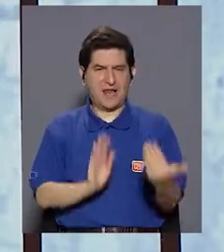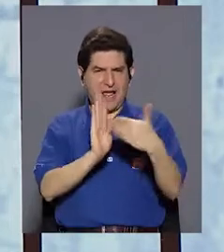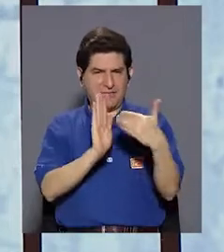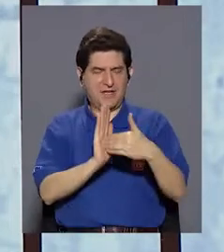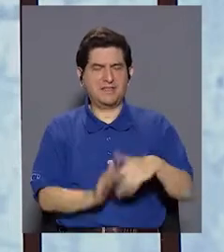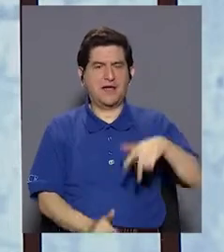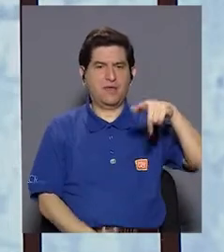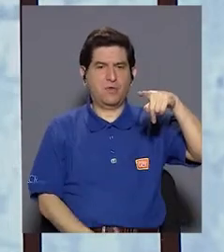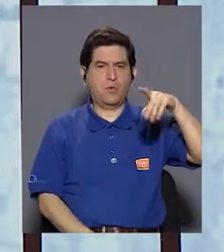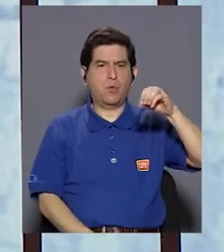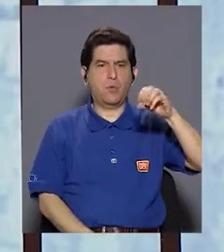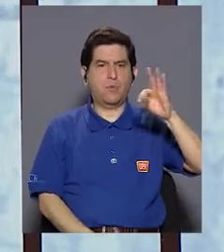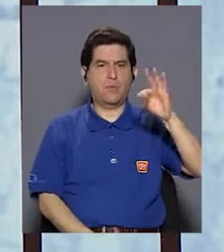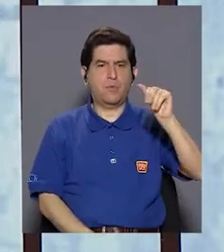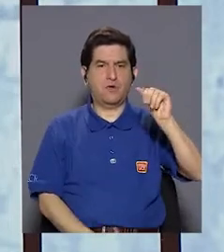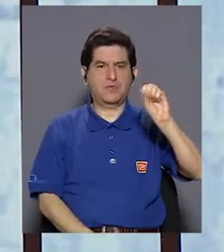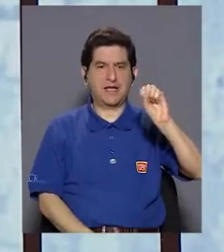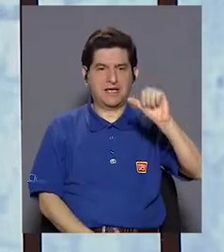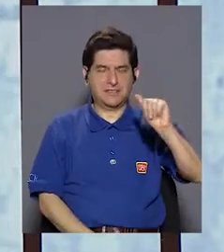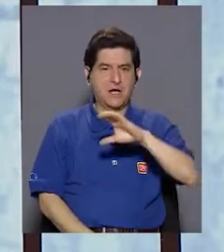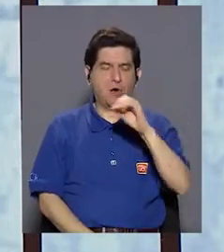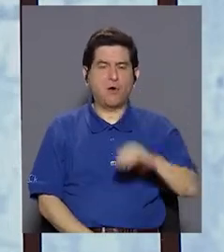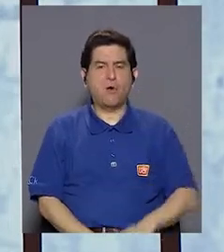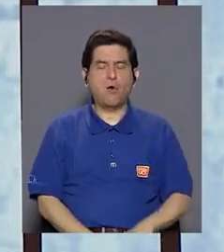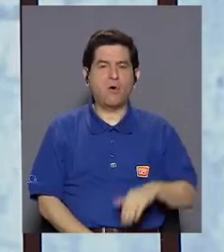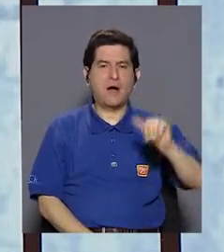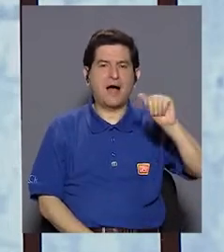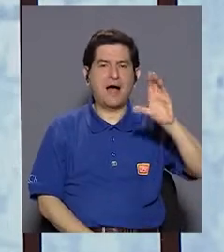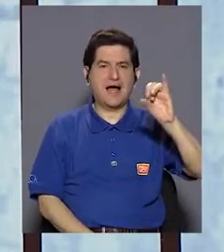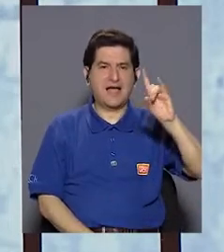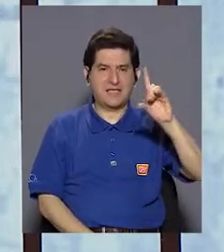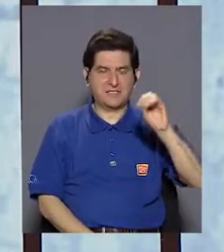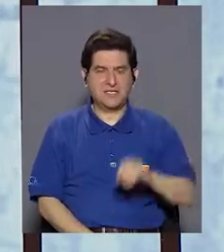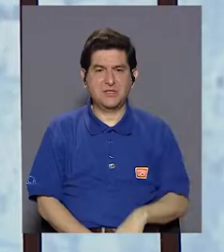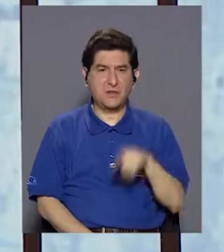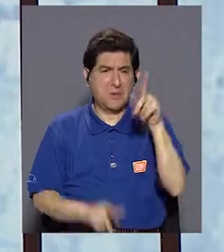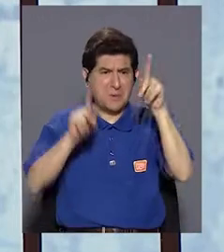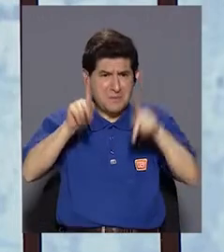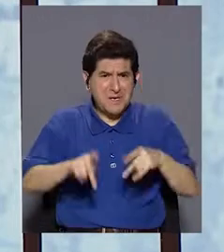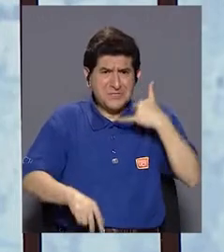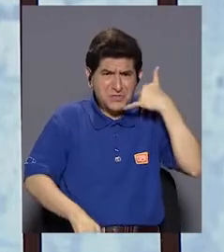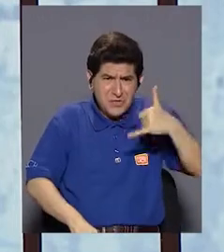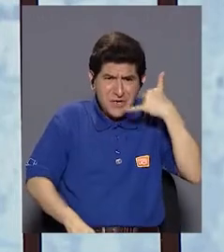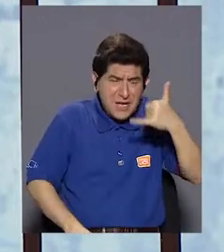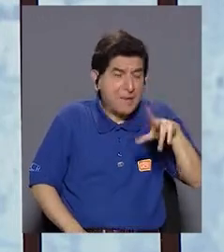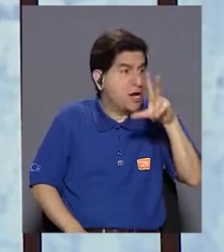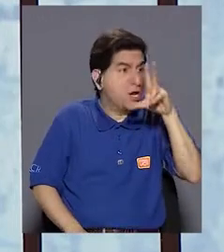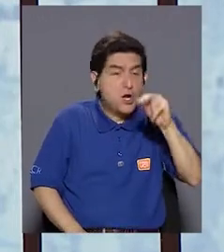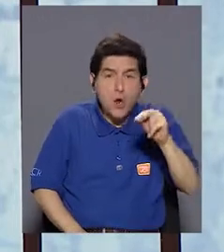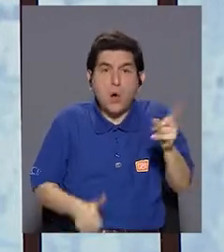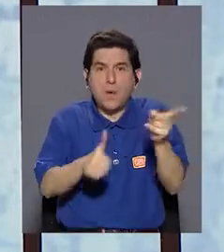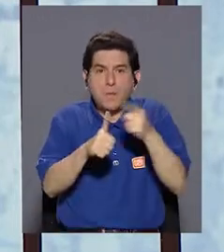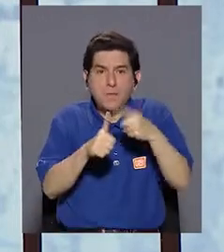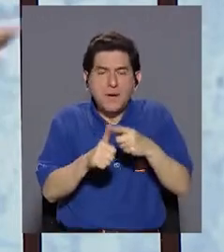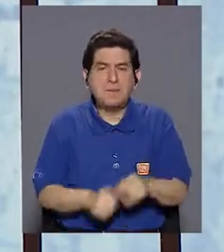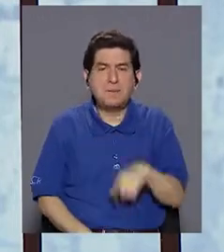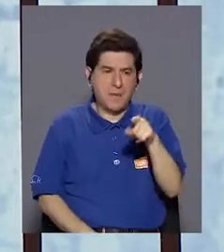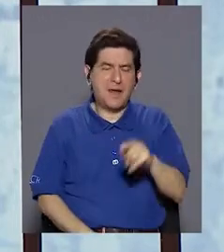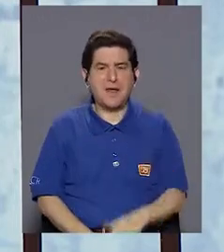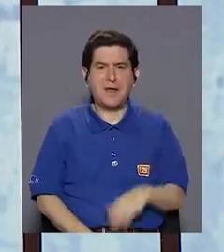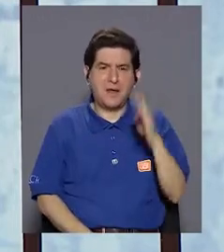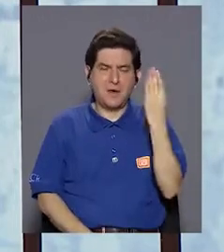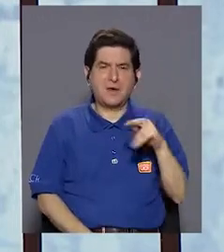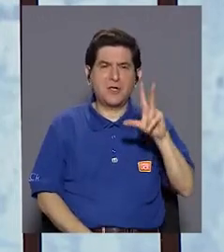cae potasa o ácidos en el momento que le caiga a nosotros, ni siquiera deben de perder el tiempo en llamar a nadie, sino inmediatamente irse al baño